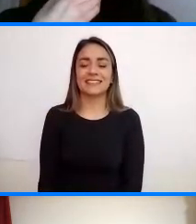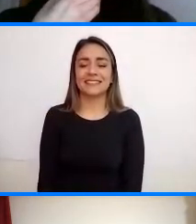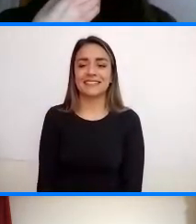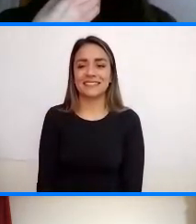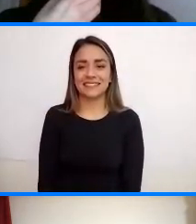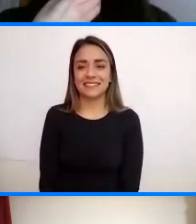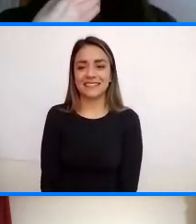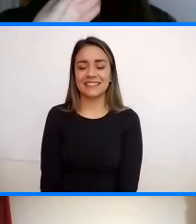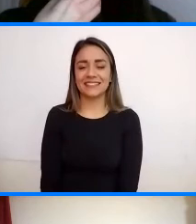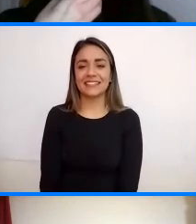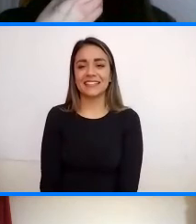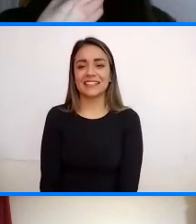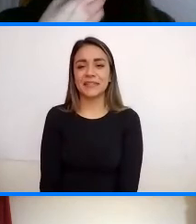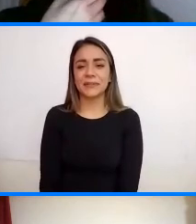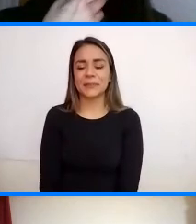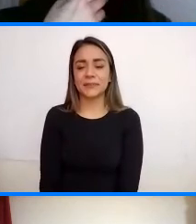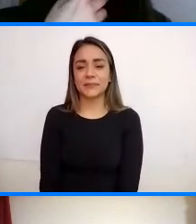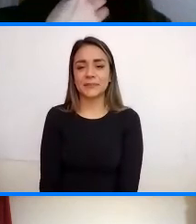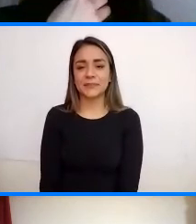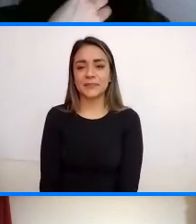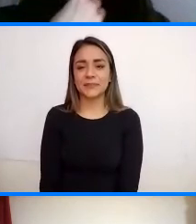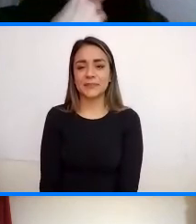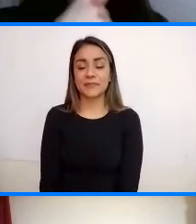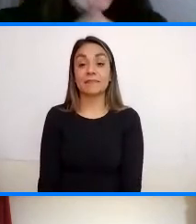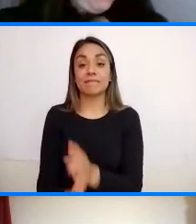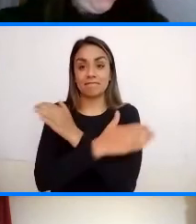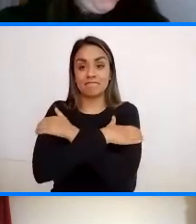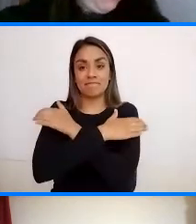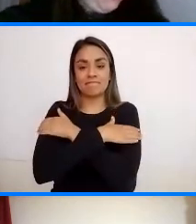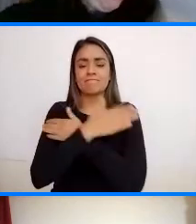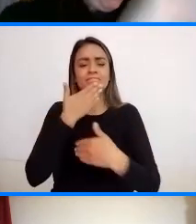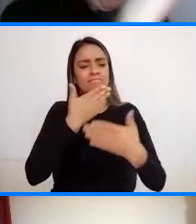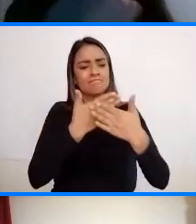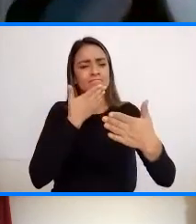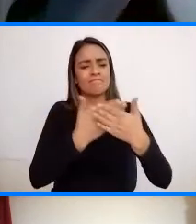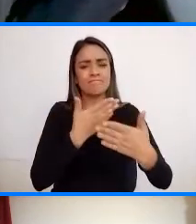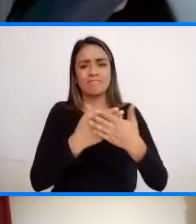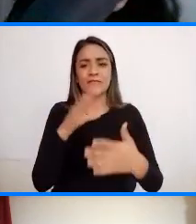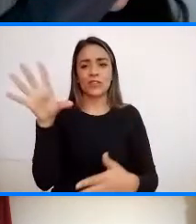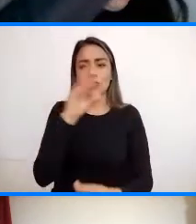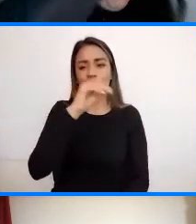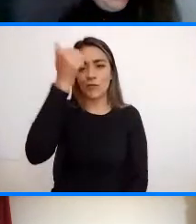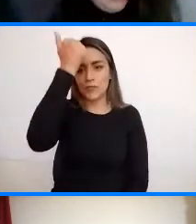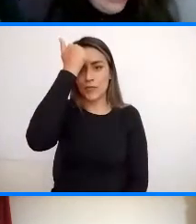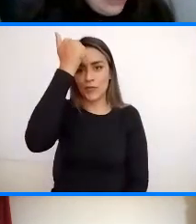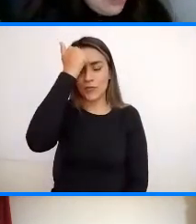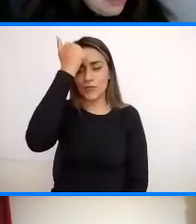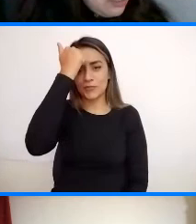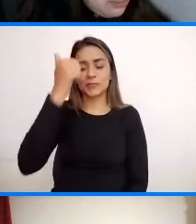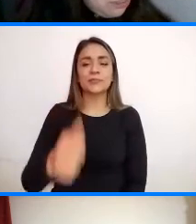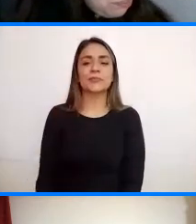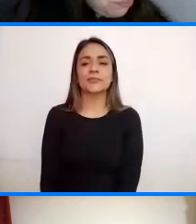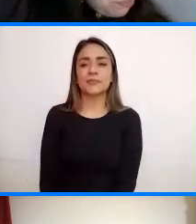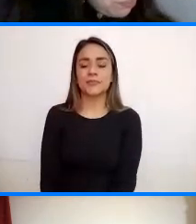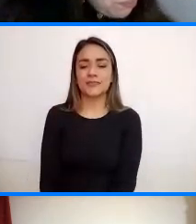Muy bien Los saludos Y agradecimiento Profe Bueno Muy bien